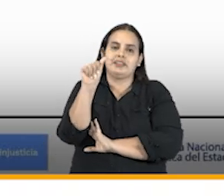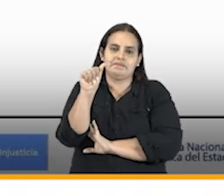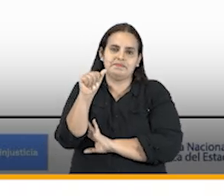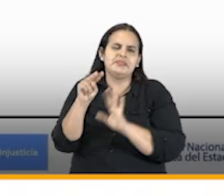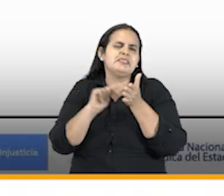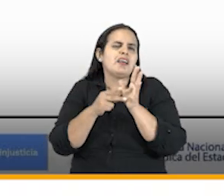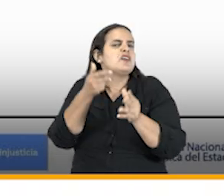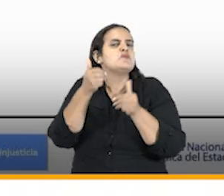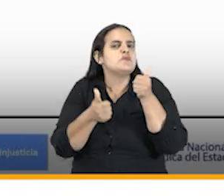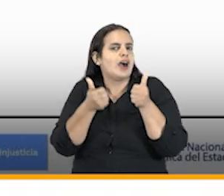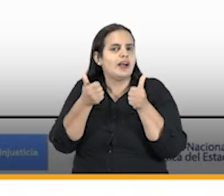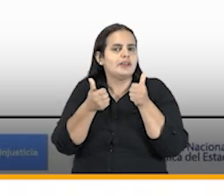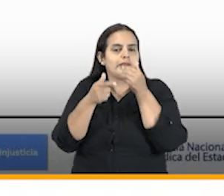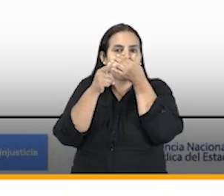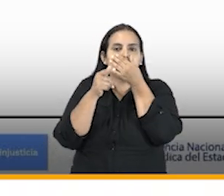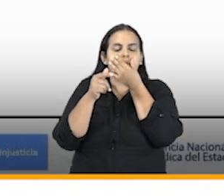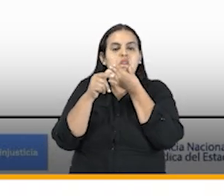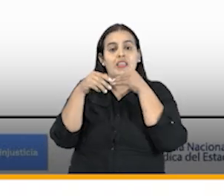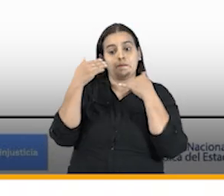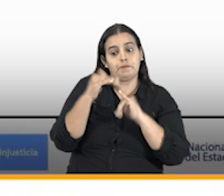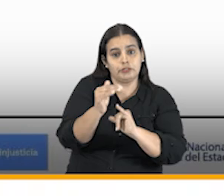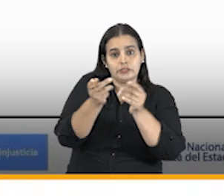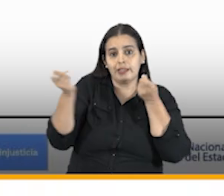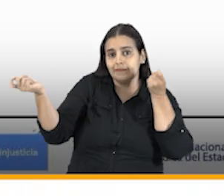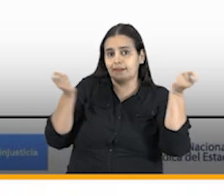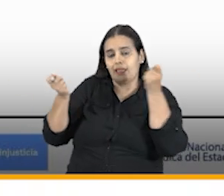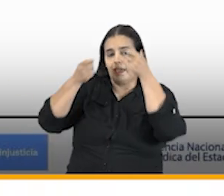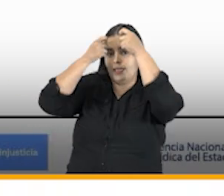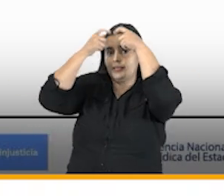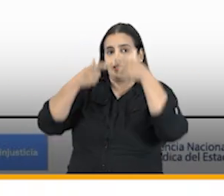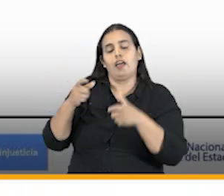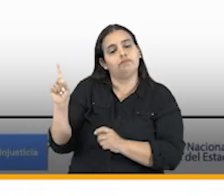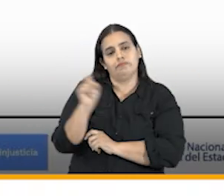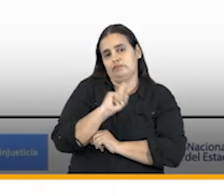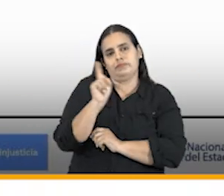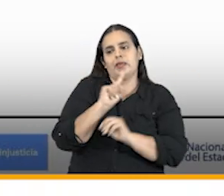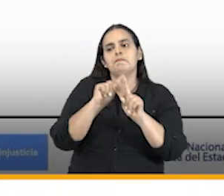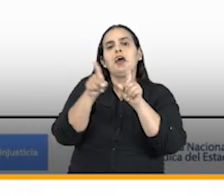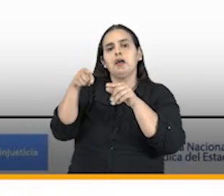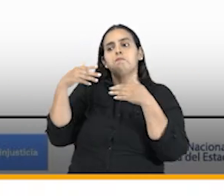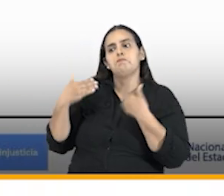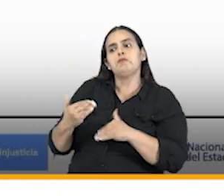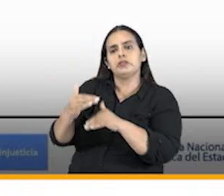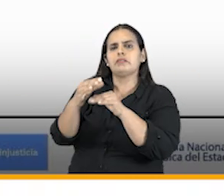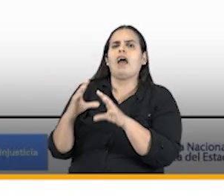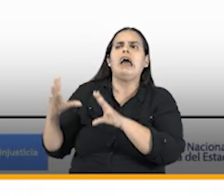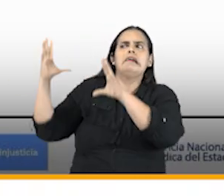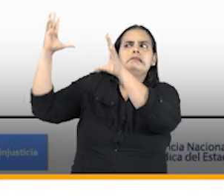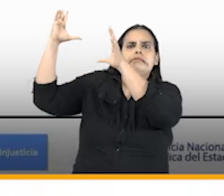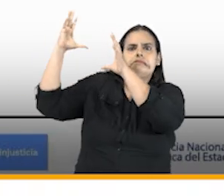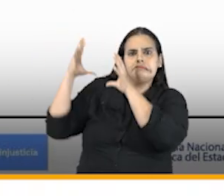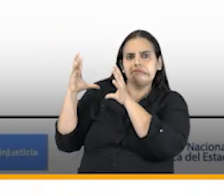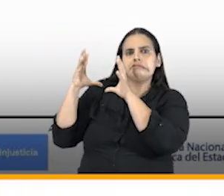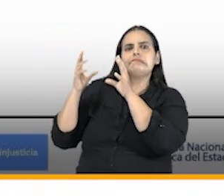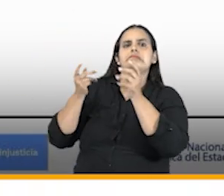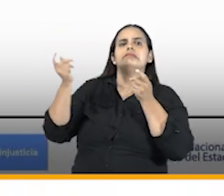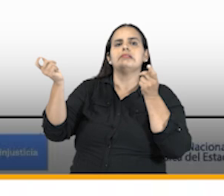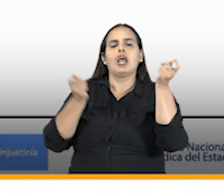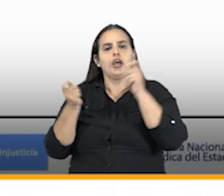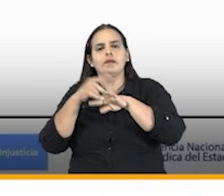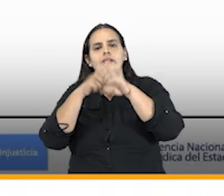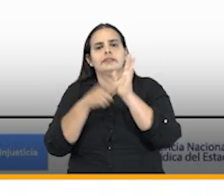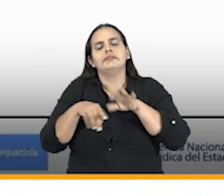esta intervención masiva no son procesos propiamente estratégicos para el estado pero sí son procesos que generan una gran carga administrativa y económica